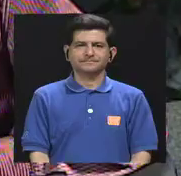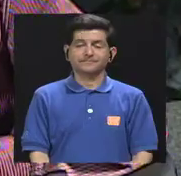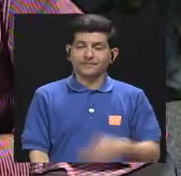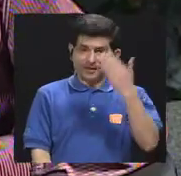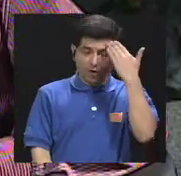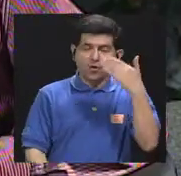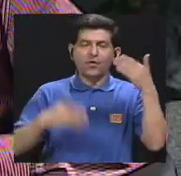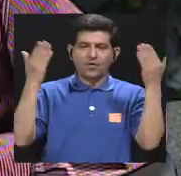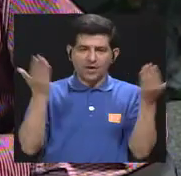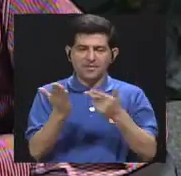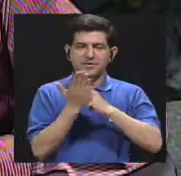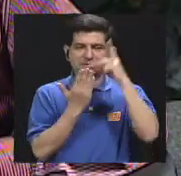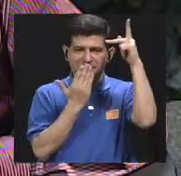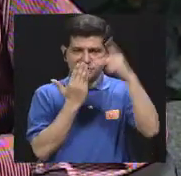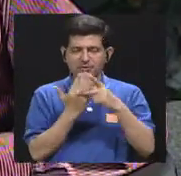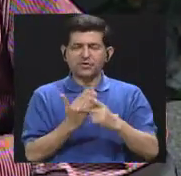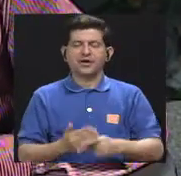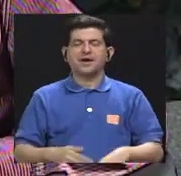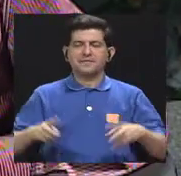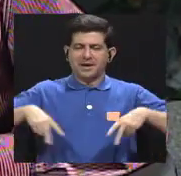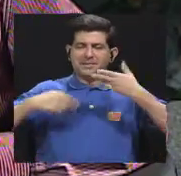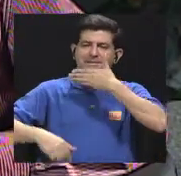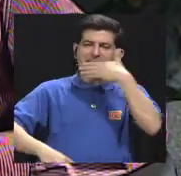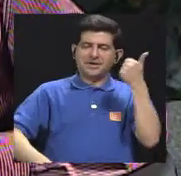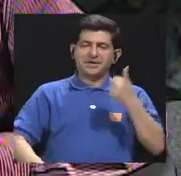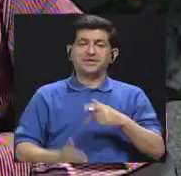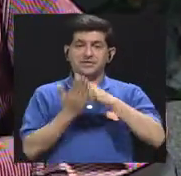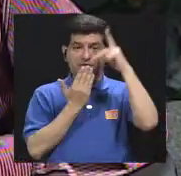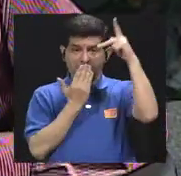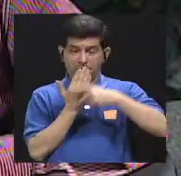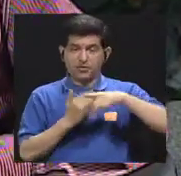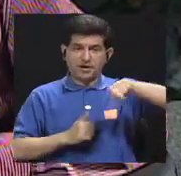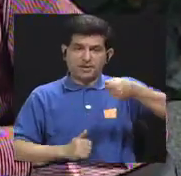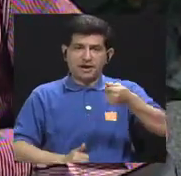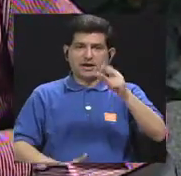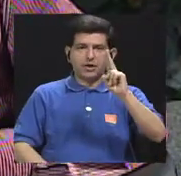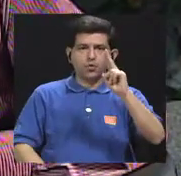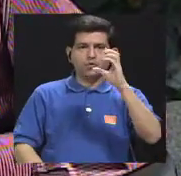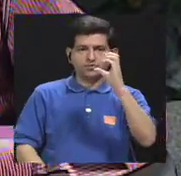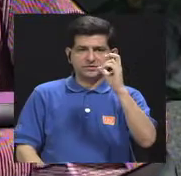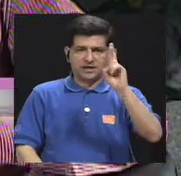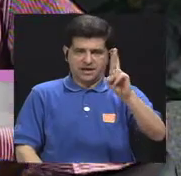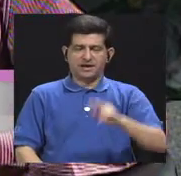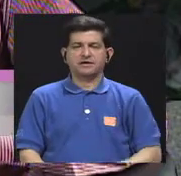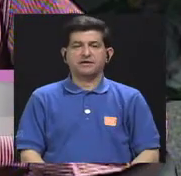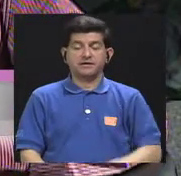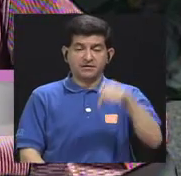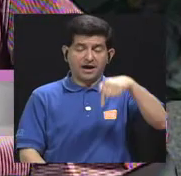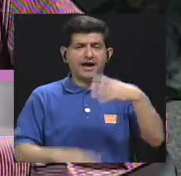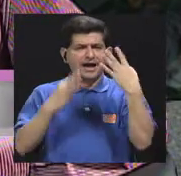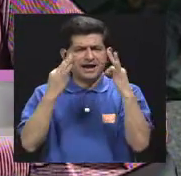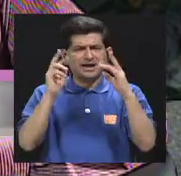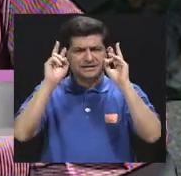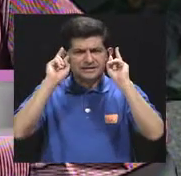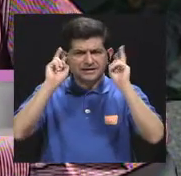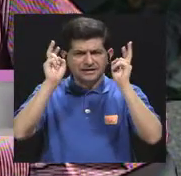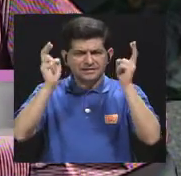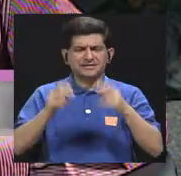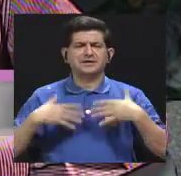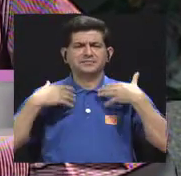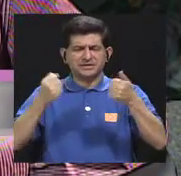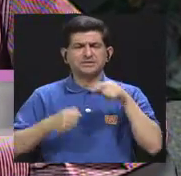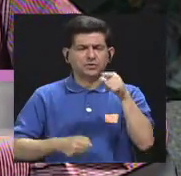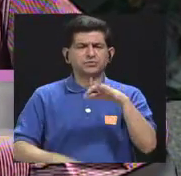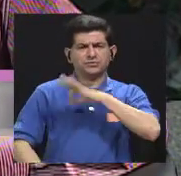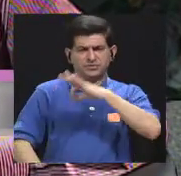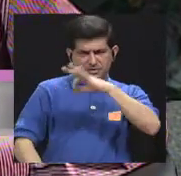Hola, bienvenidos a su programa Vivir Mejor. La telerevista del canal UCR, con el cual tratamos temas de salud para